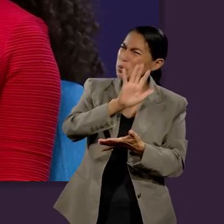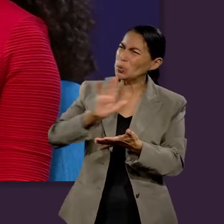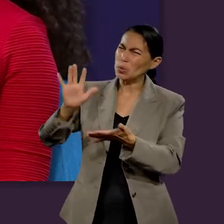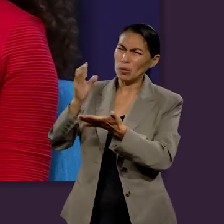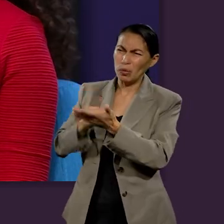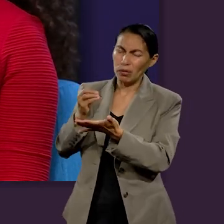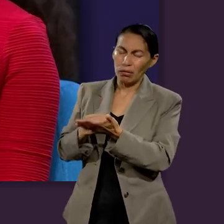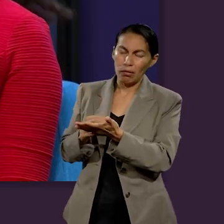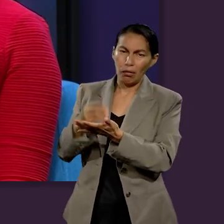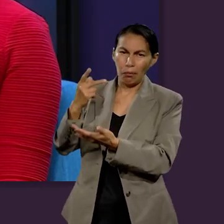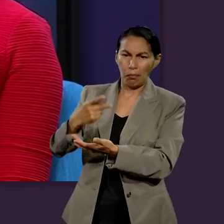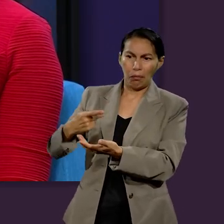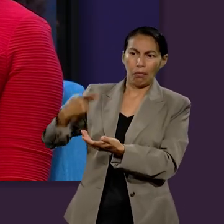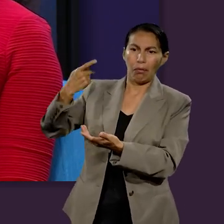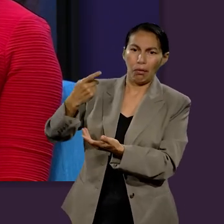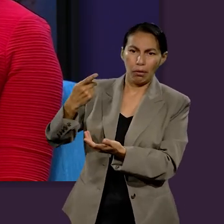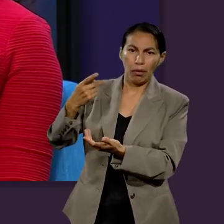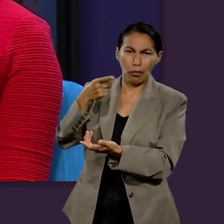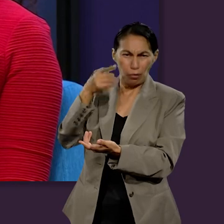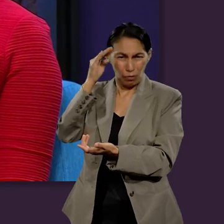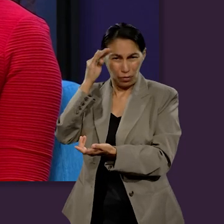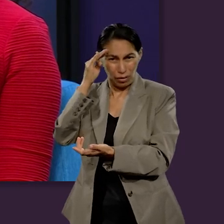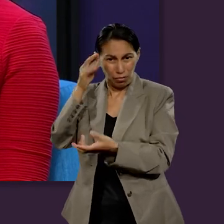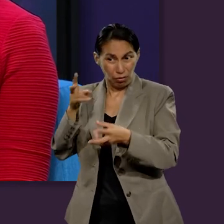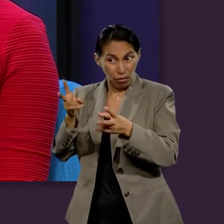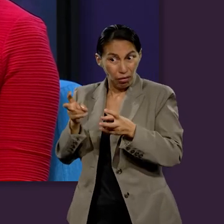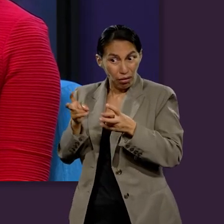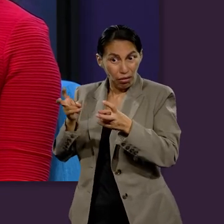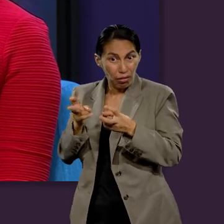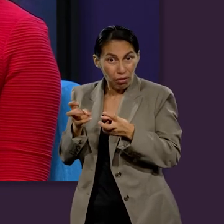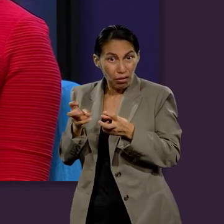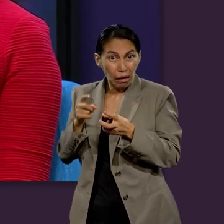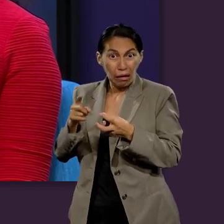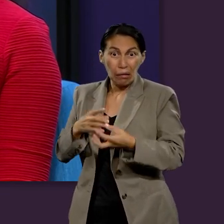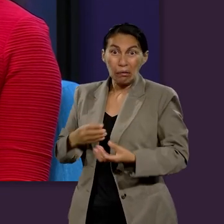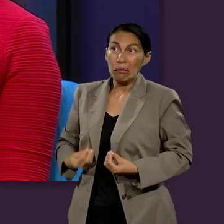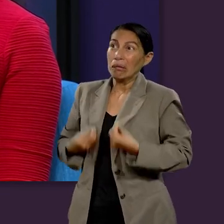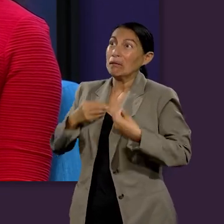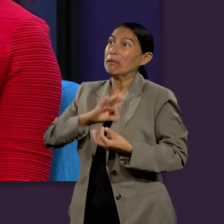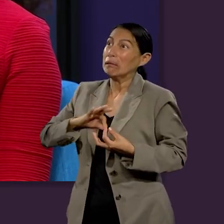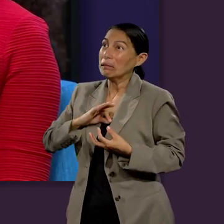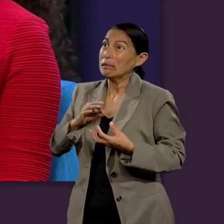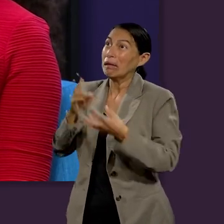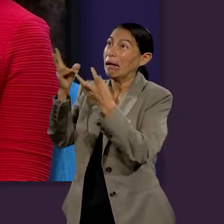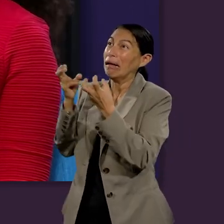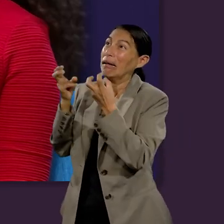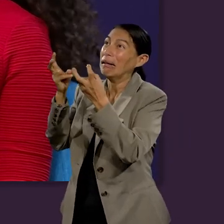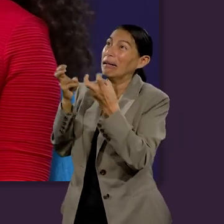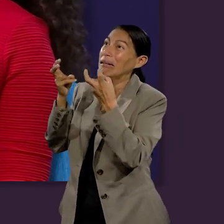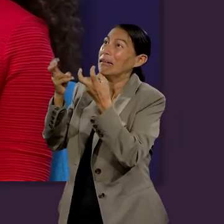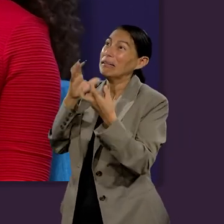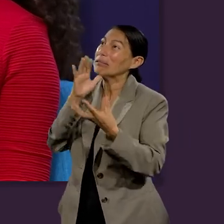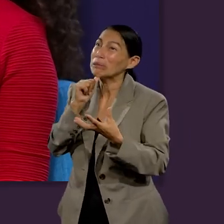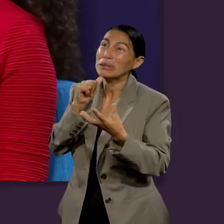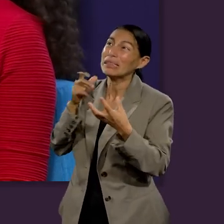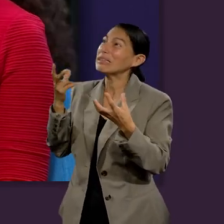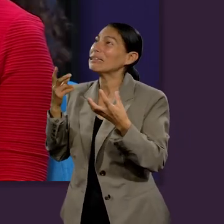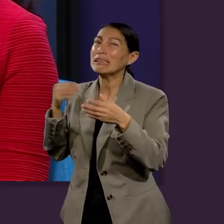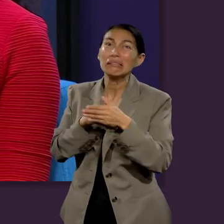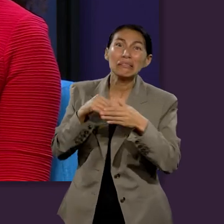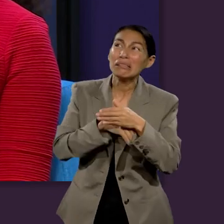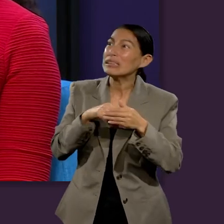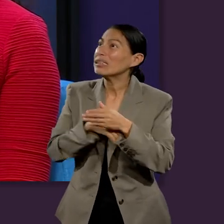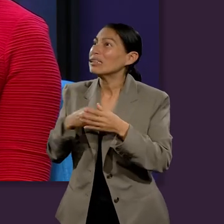y las paredes de oro, y de pronto le hacían a uno la pregunta, imagínate un ladrón en el cielo, ¿cómo podría vivir feliz si quisiera